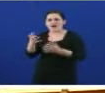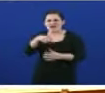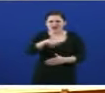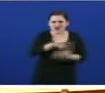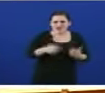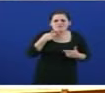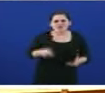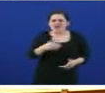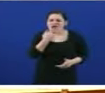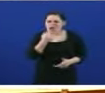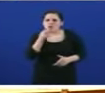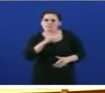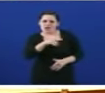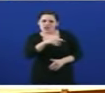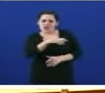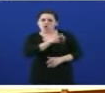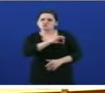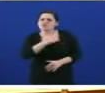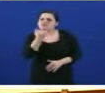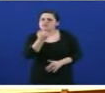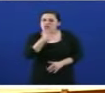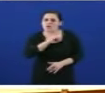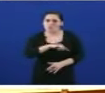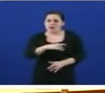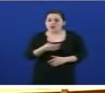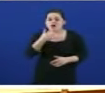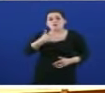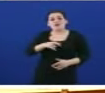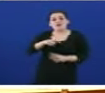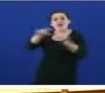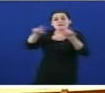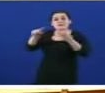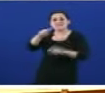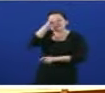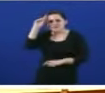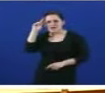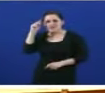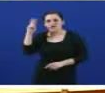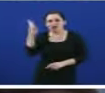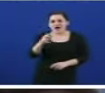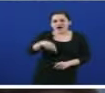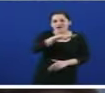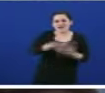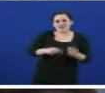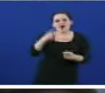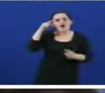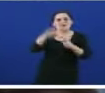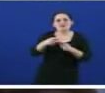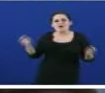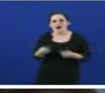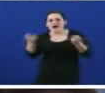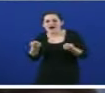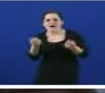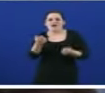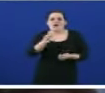o seu goberno. Quizáis non fose unha boa idea contratar empresas madrileñas para facer a campaña publicitaria, para facer o plan de medios